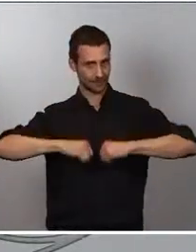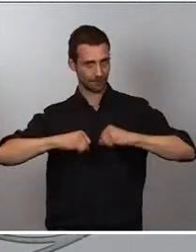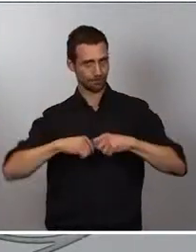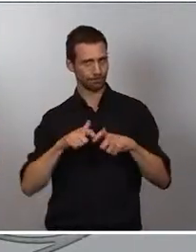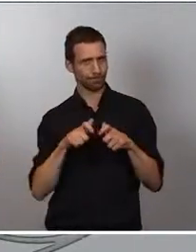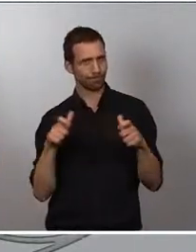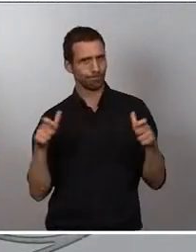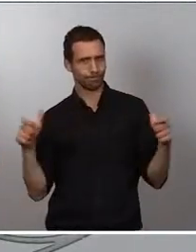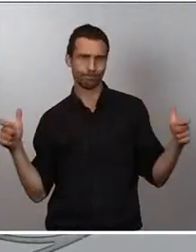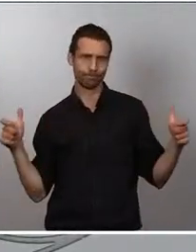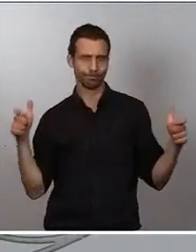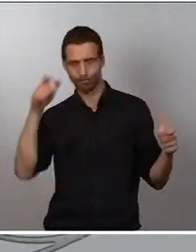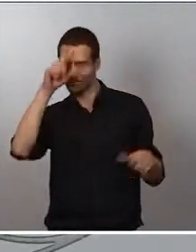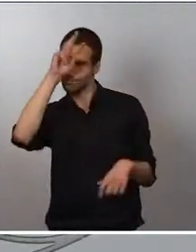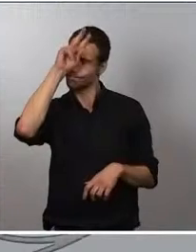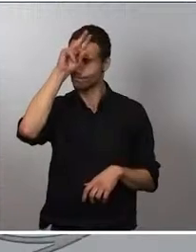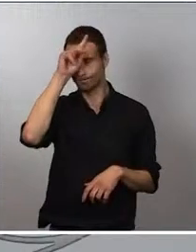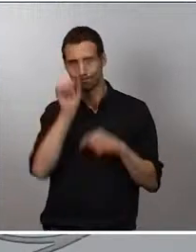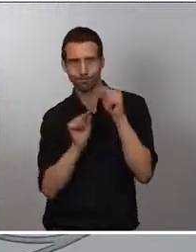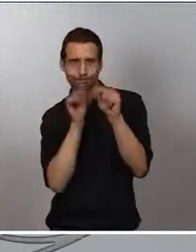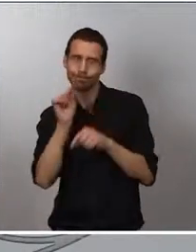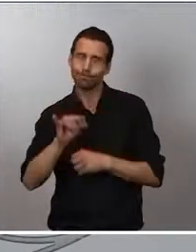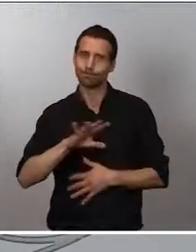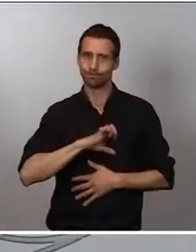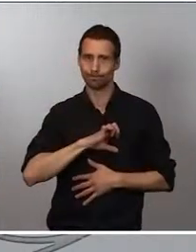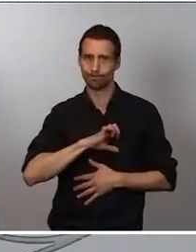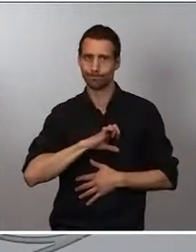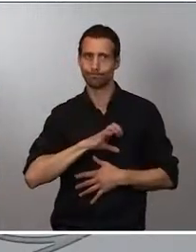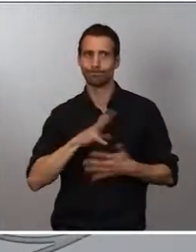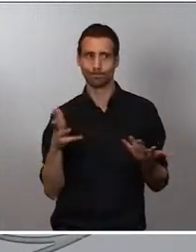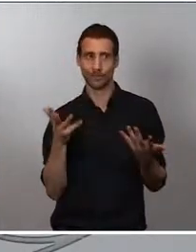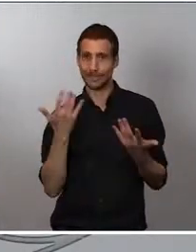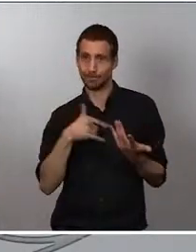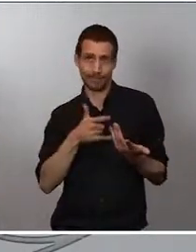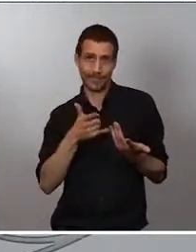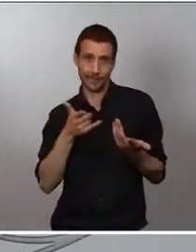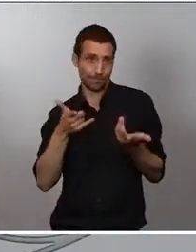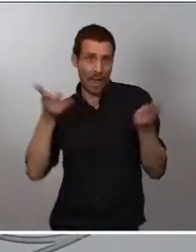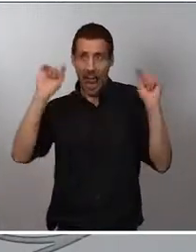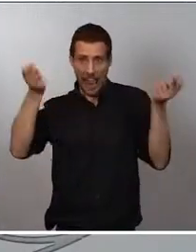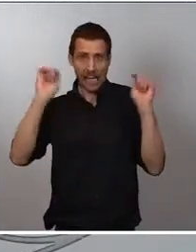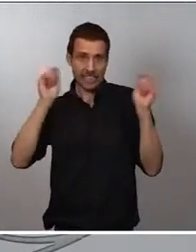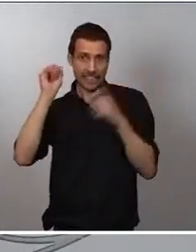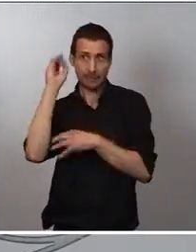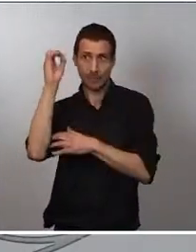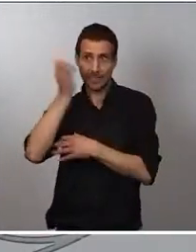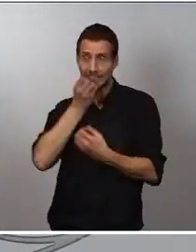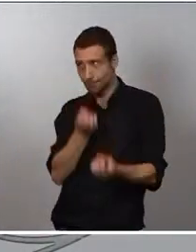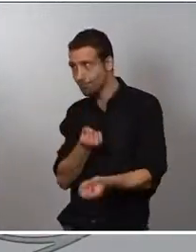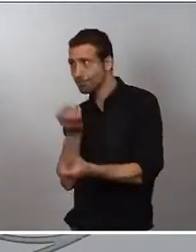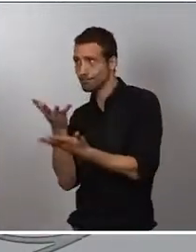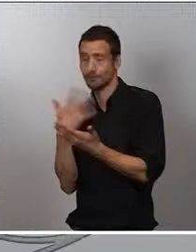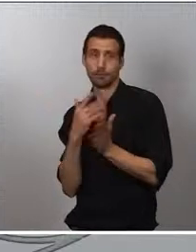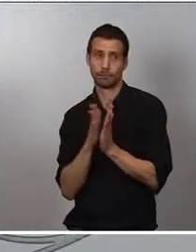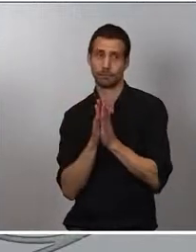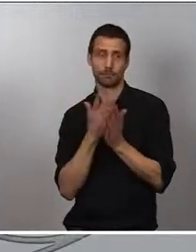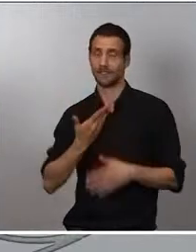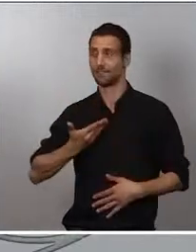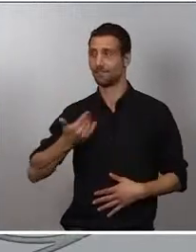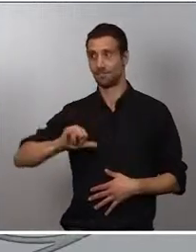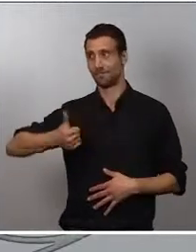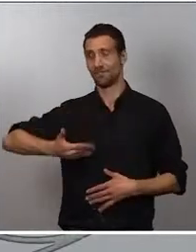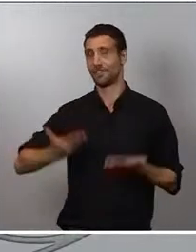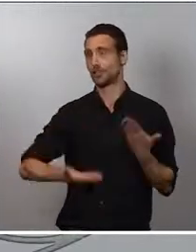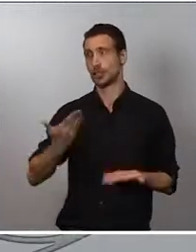comendado a la ponencia de alertas que ya se ha reunido hoy, que valore la situación y que proponga una serie de medidas